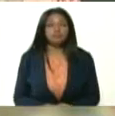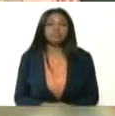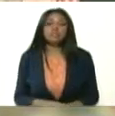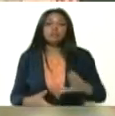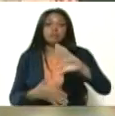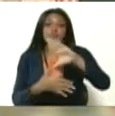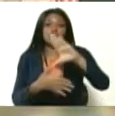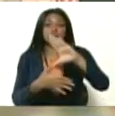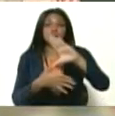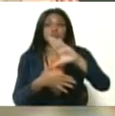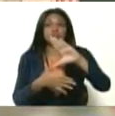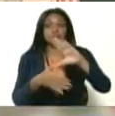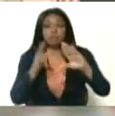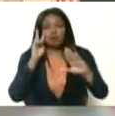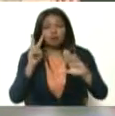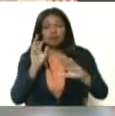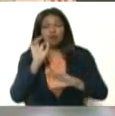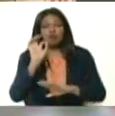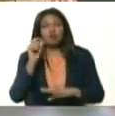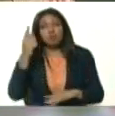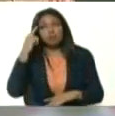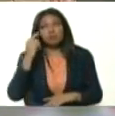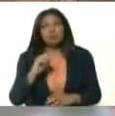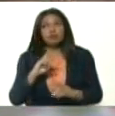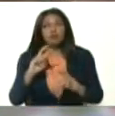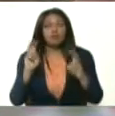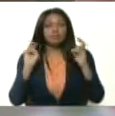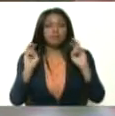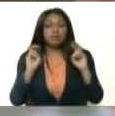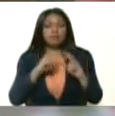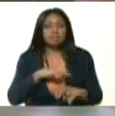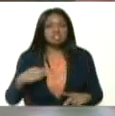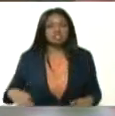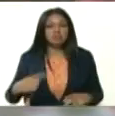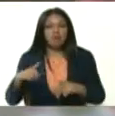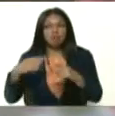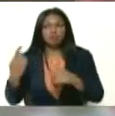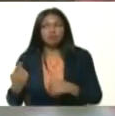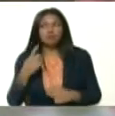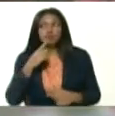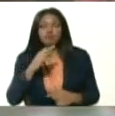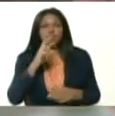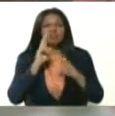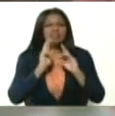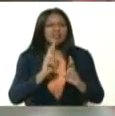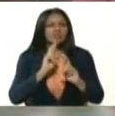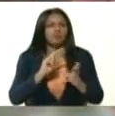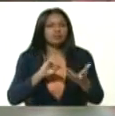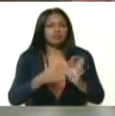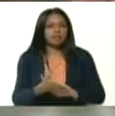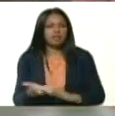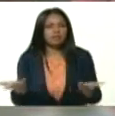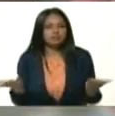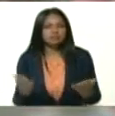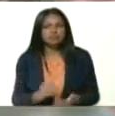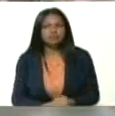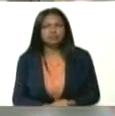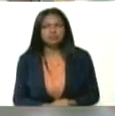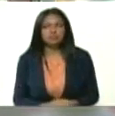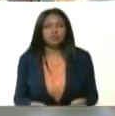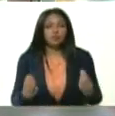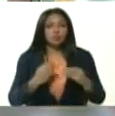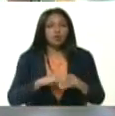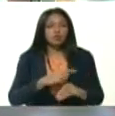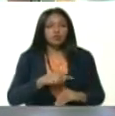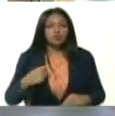Latina, atención, vamos a ver los datos. Ya vamos a hablar de este tema de la China. Yo quiero que me den reporte de la cooperación con